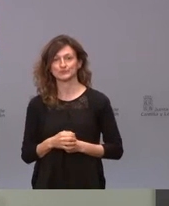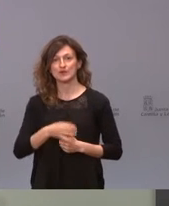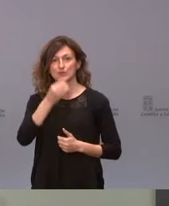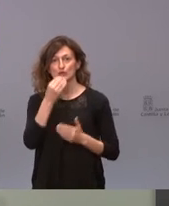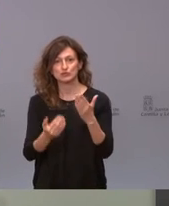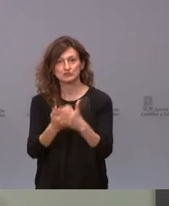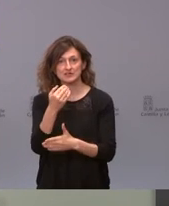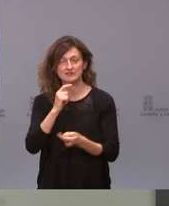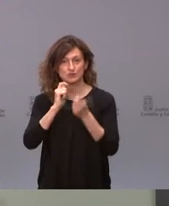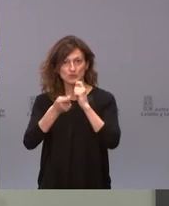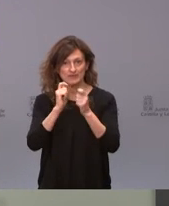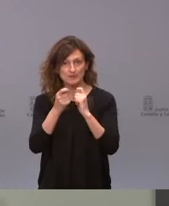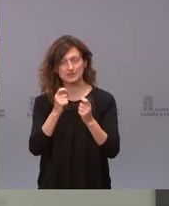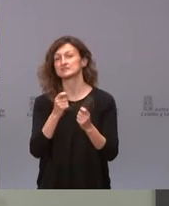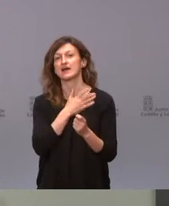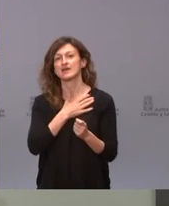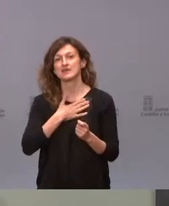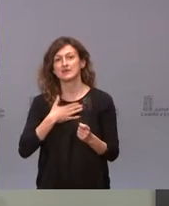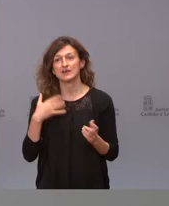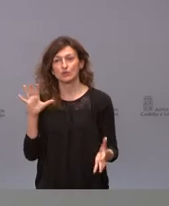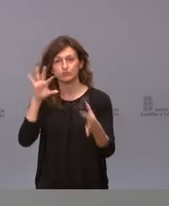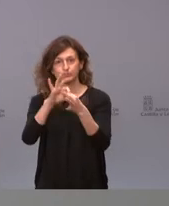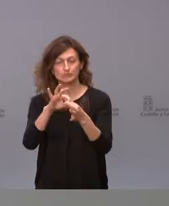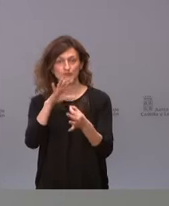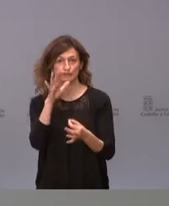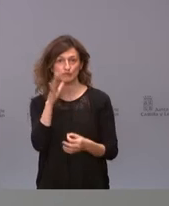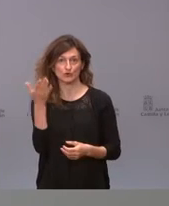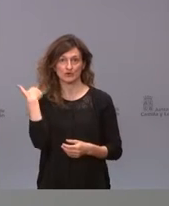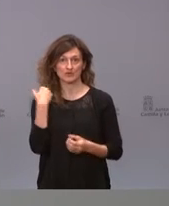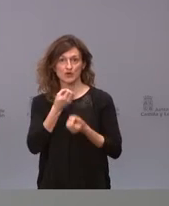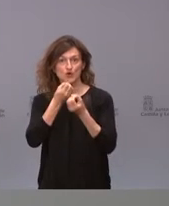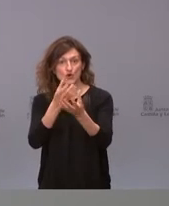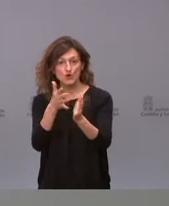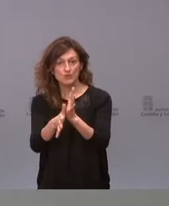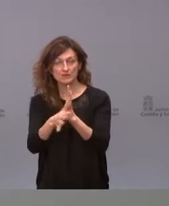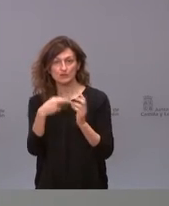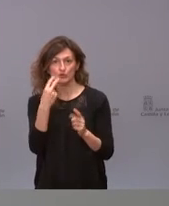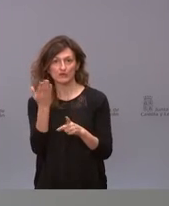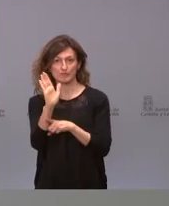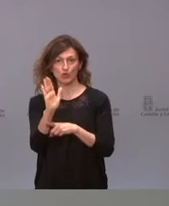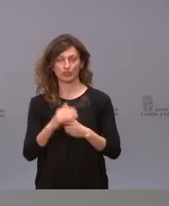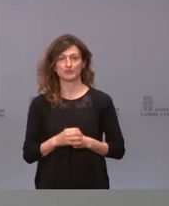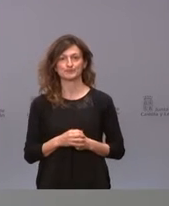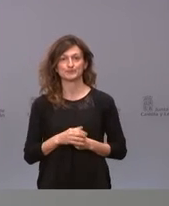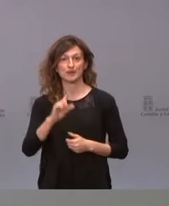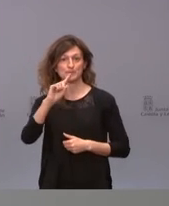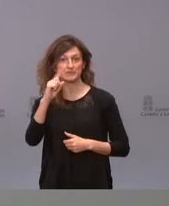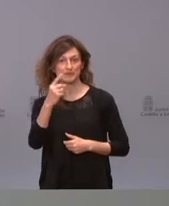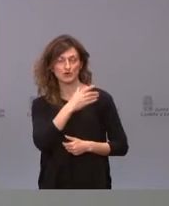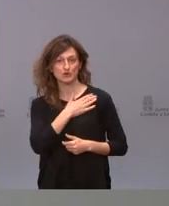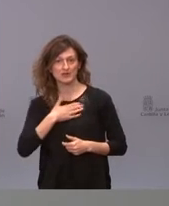iniciar la rueda de prensa de la misma manera enlazando con lo que está comentando nuestro portavoz. Lo primero que quiero es